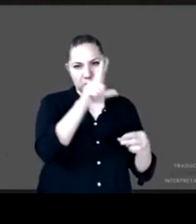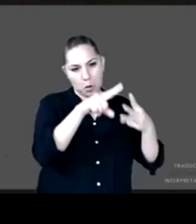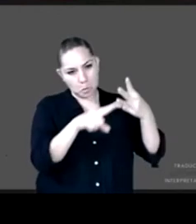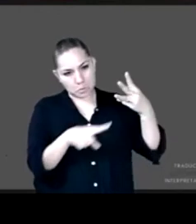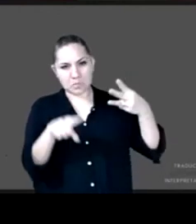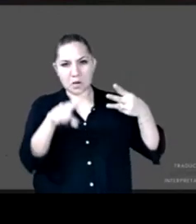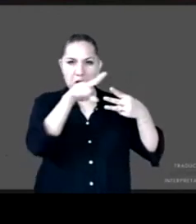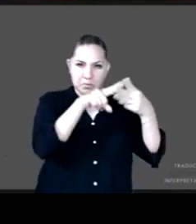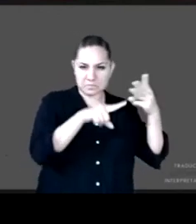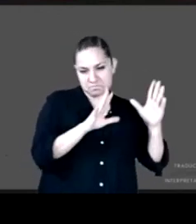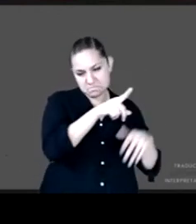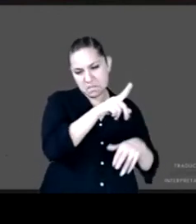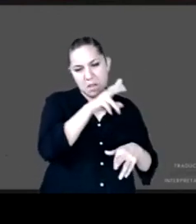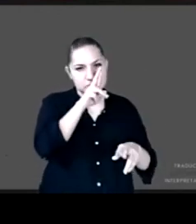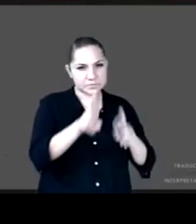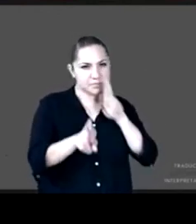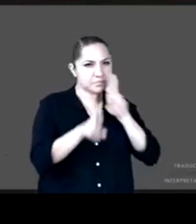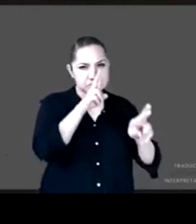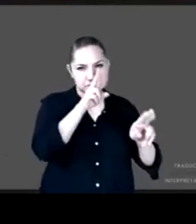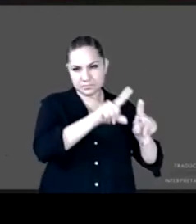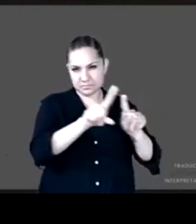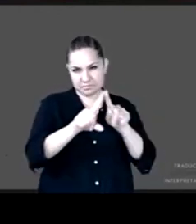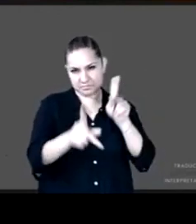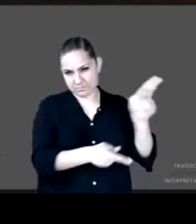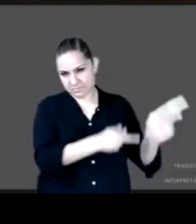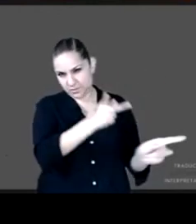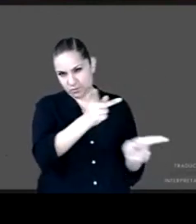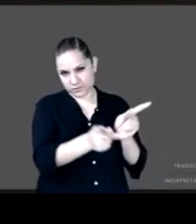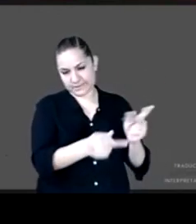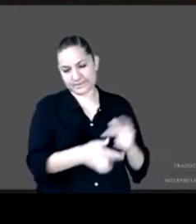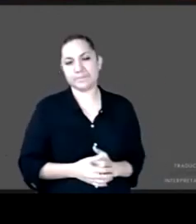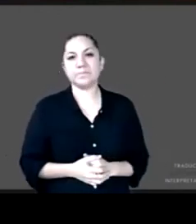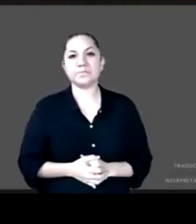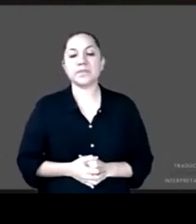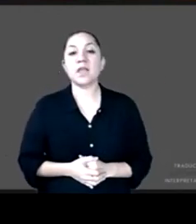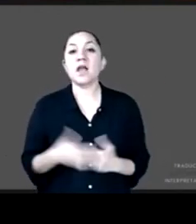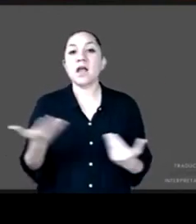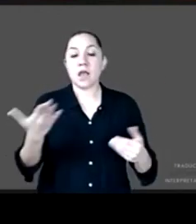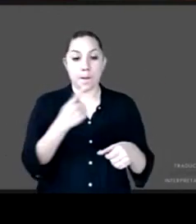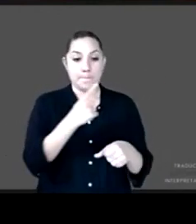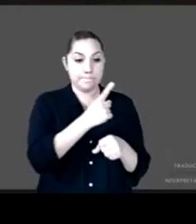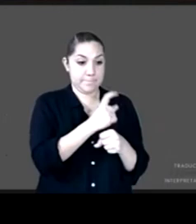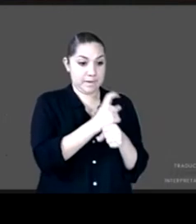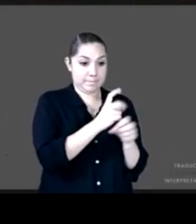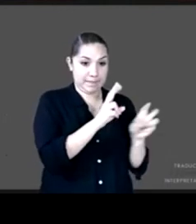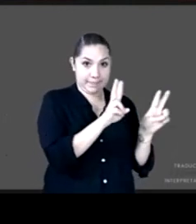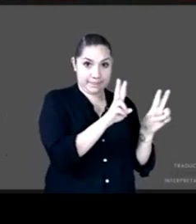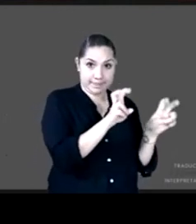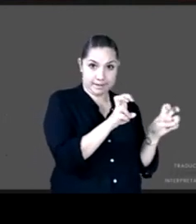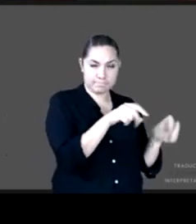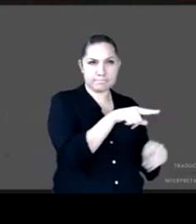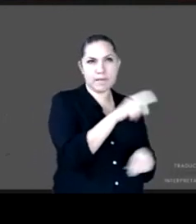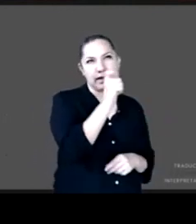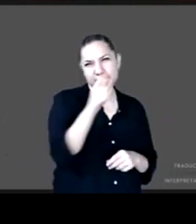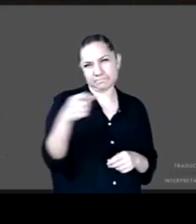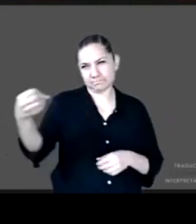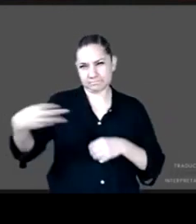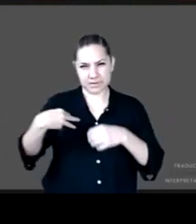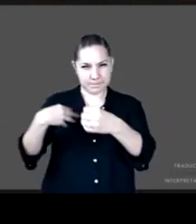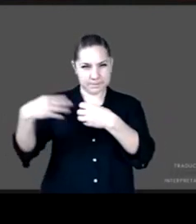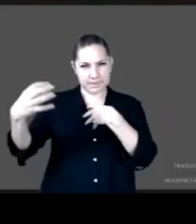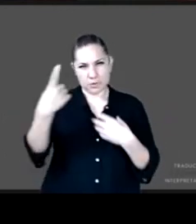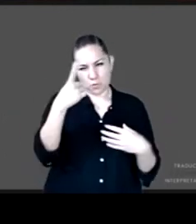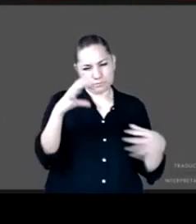poder abordarlo en el primer tema lo que estoy haciendo es agrupar algunas de las que han llegado pero tiene que ver con una antigua